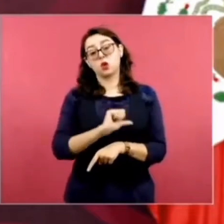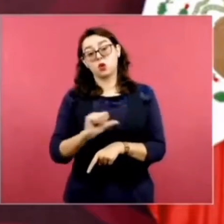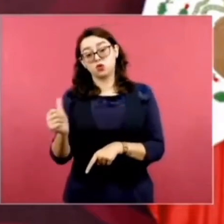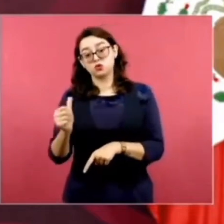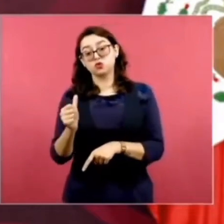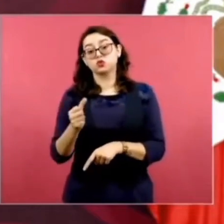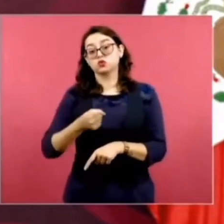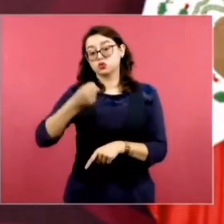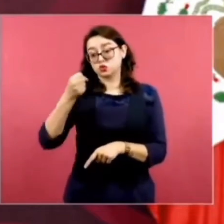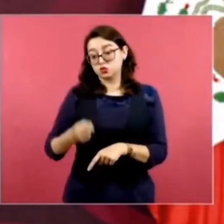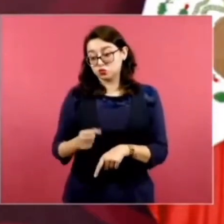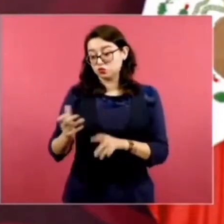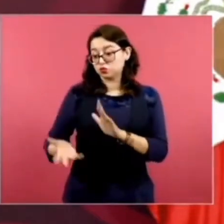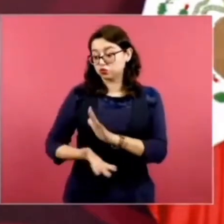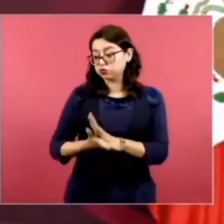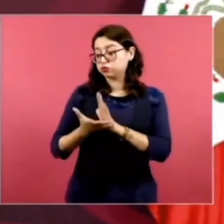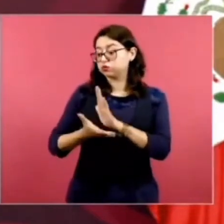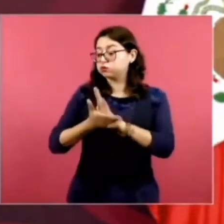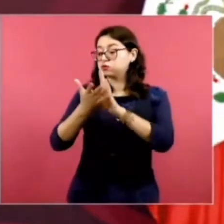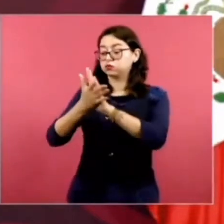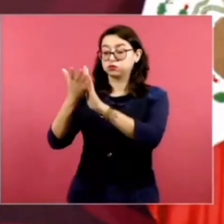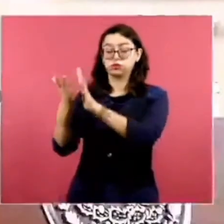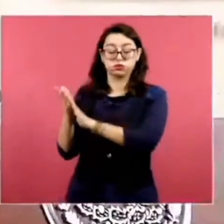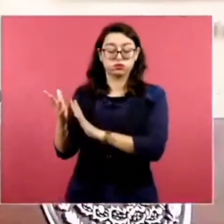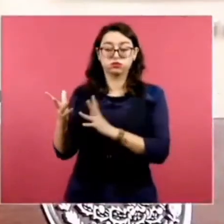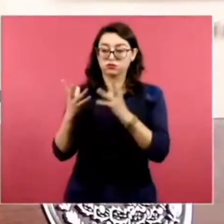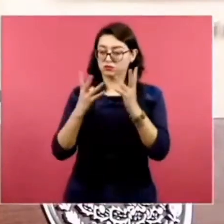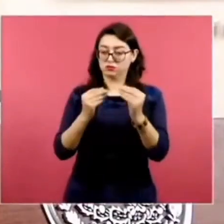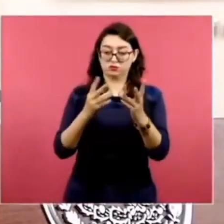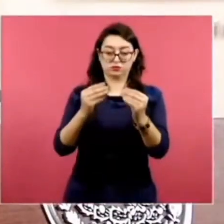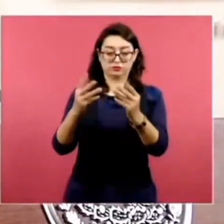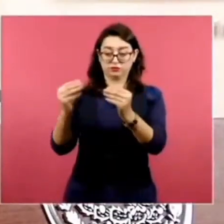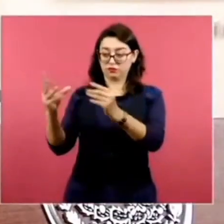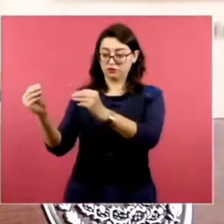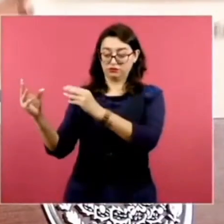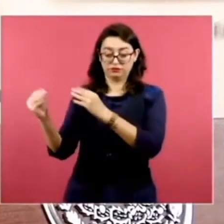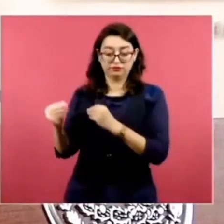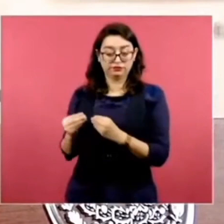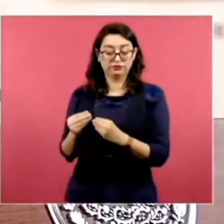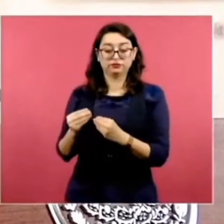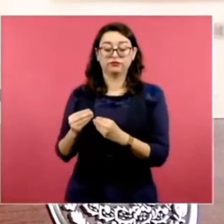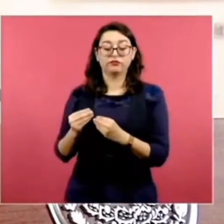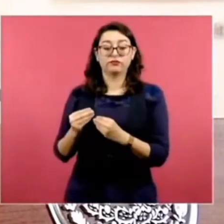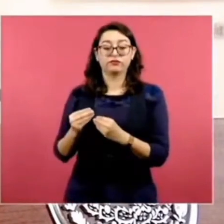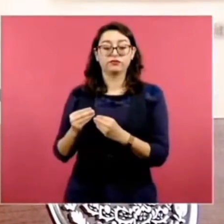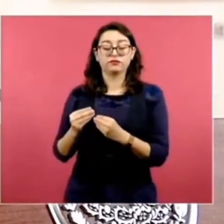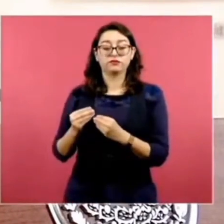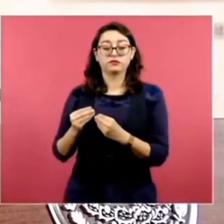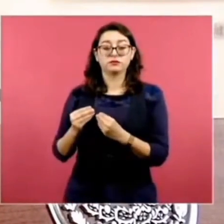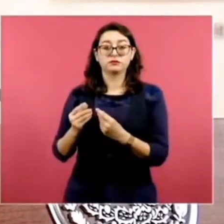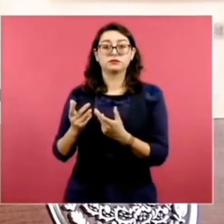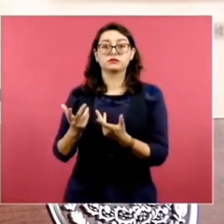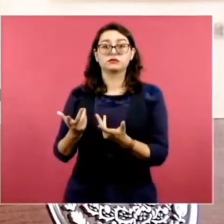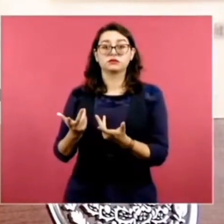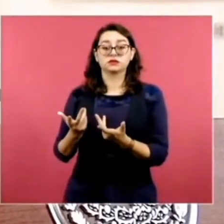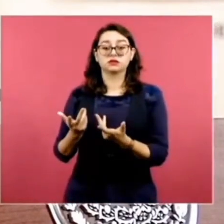comprometidos a terminar la primera etapa de